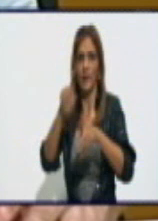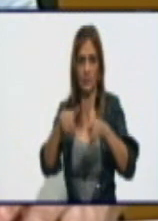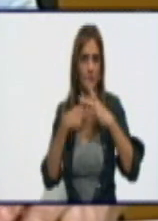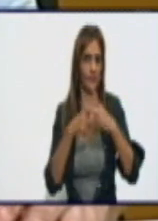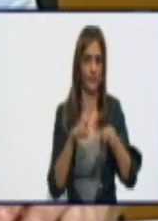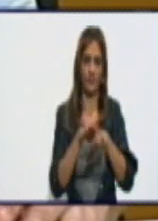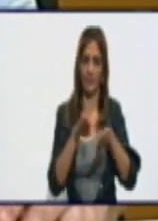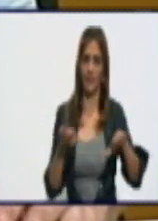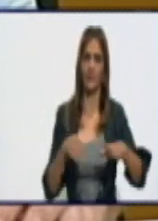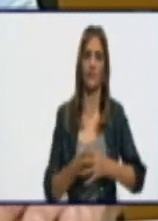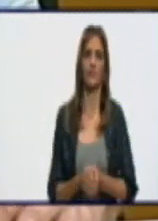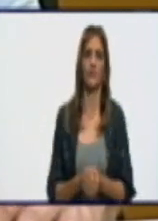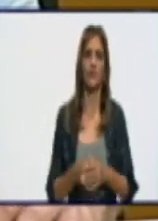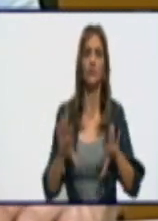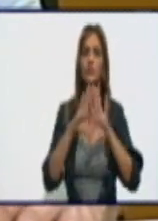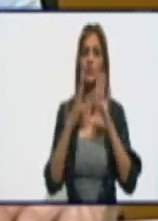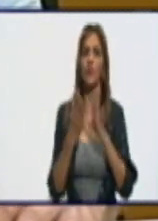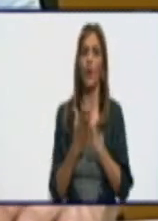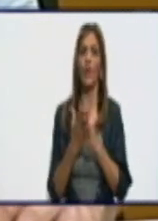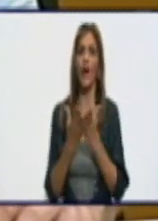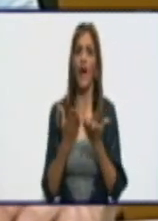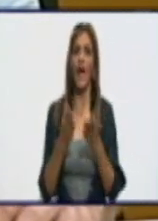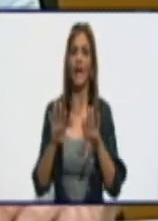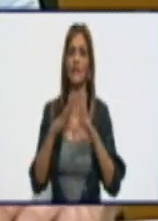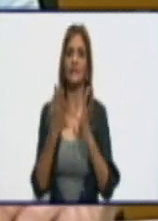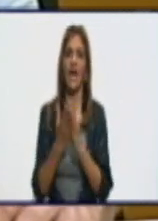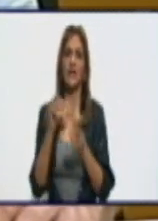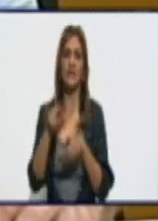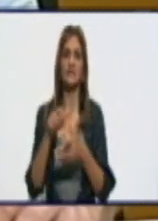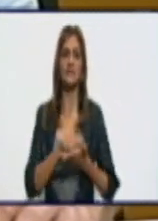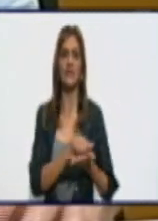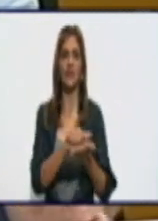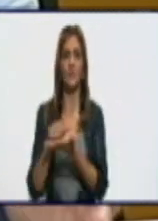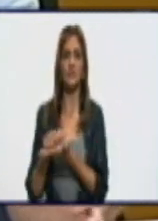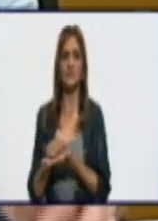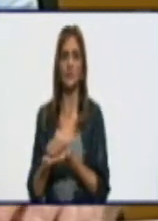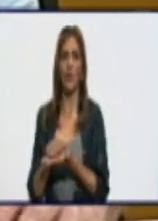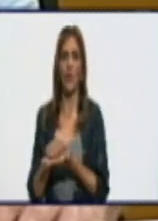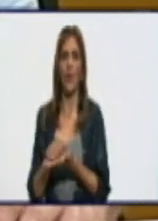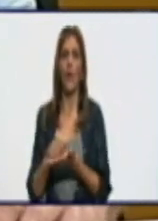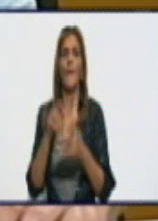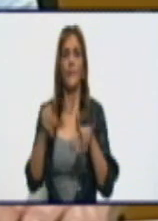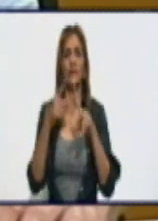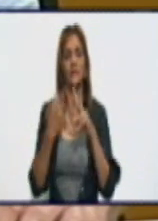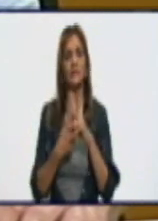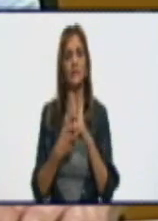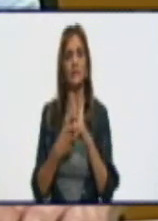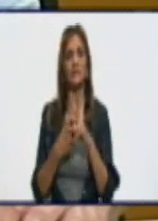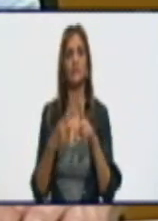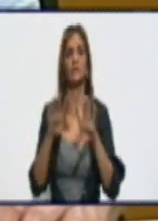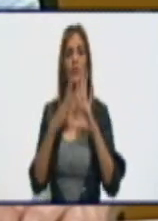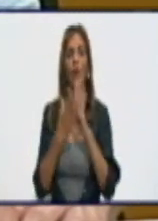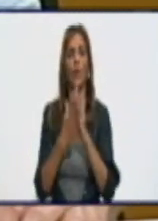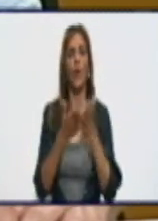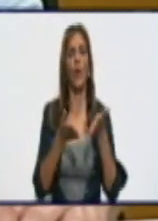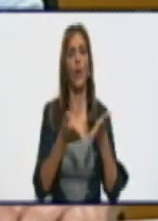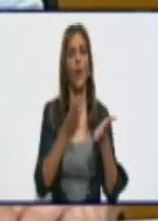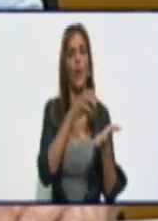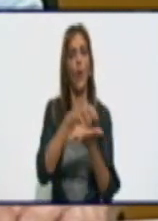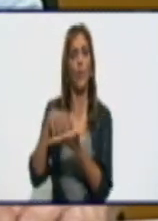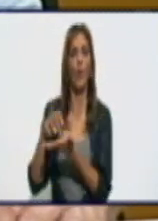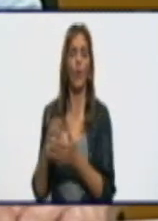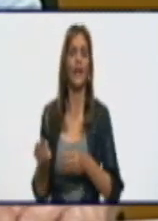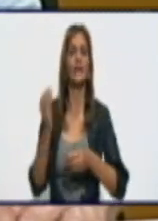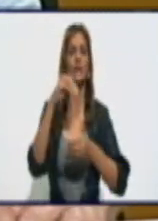en servicio, y bueno, ya nosotros tenemos de antemano establecidos los bloques para nosotros incluir